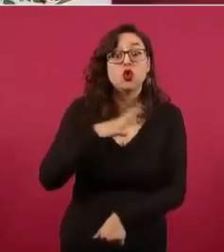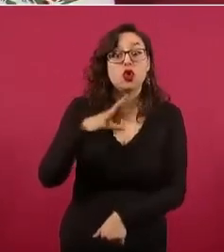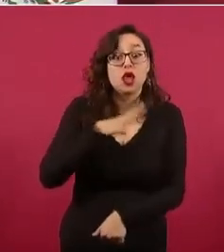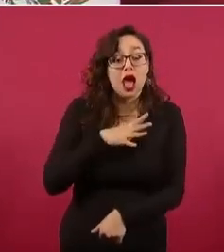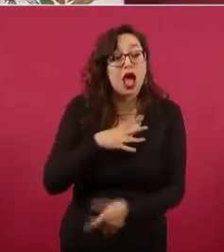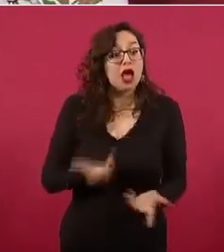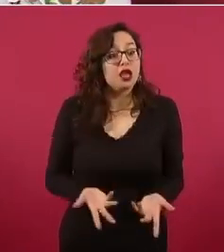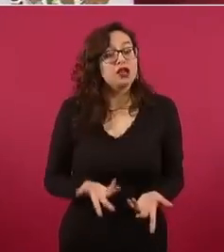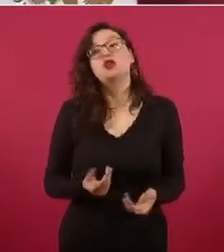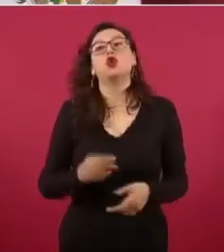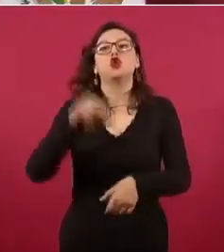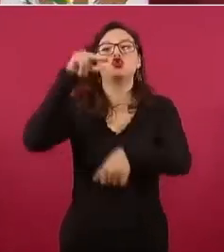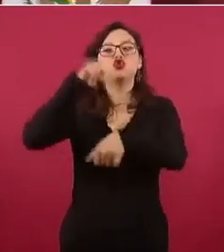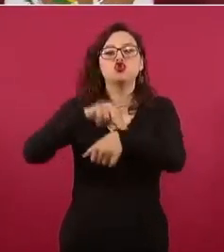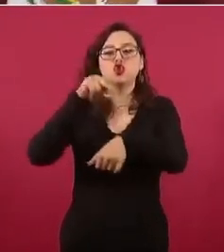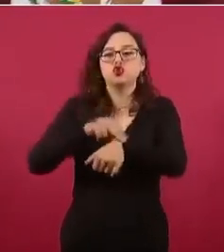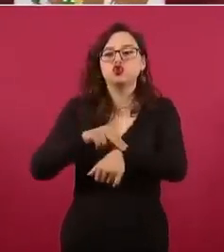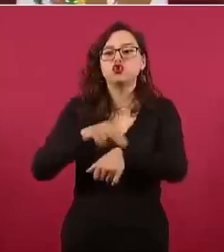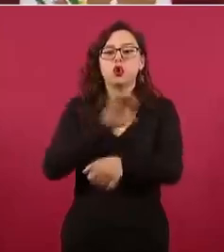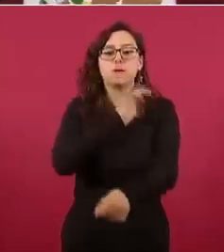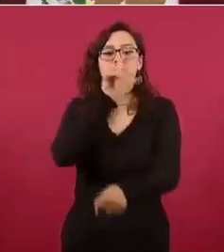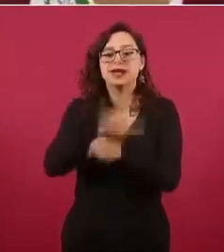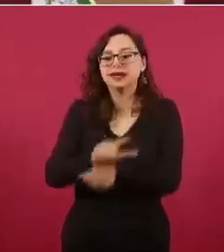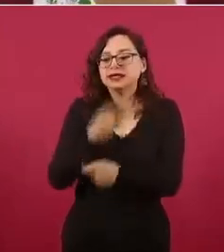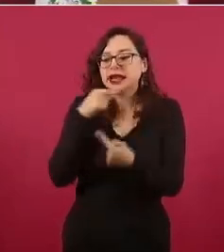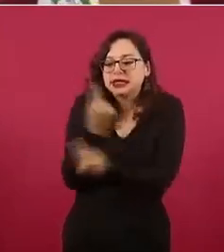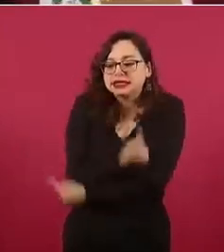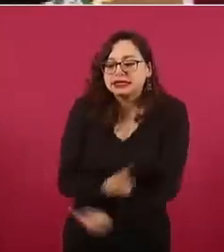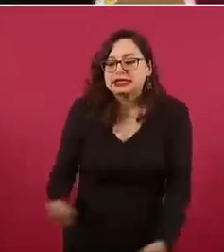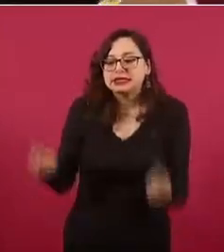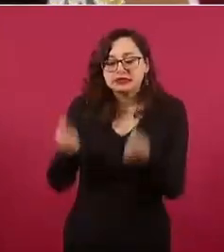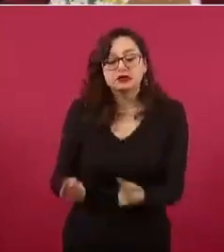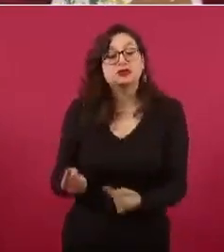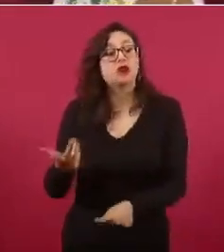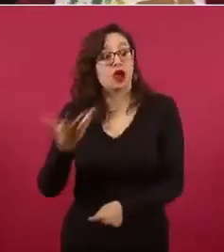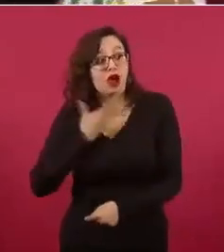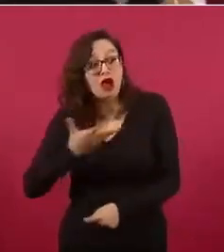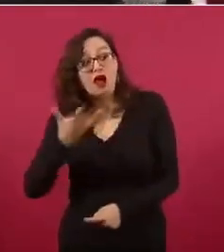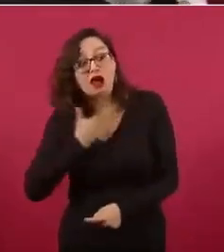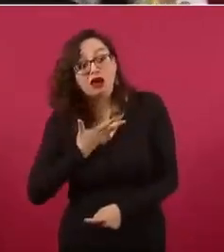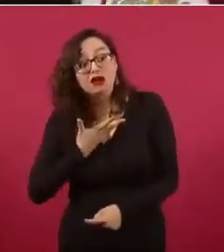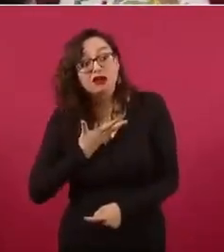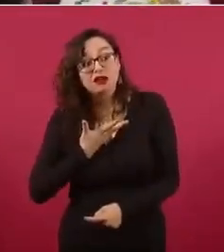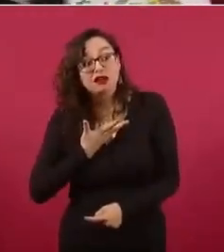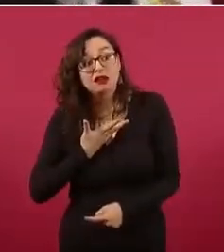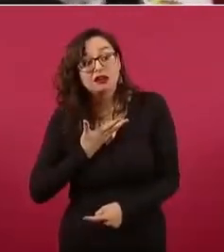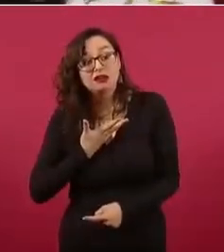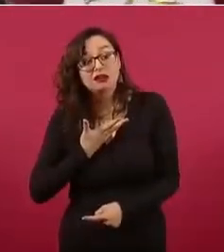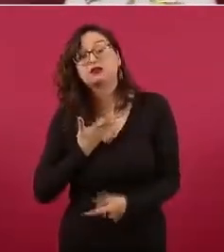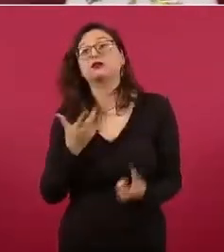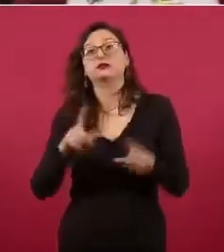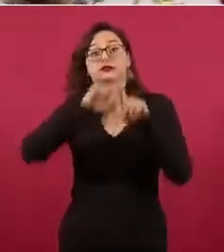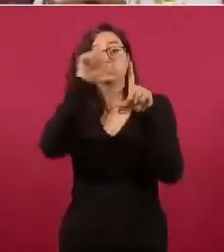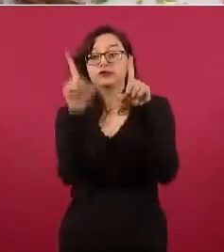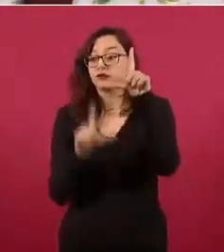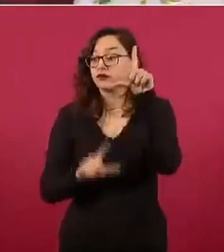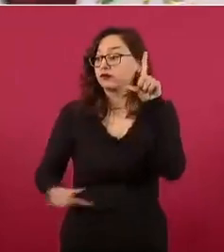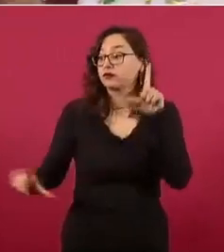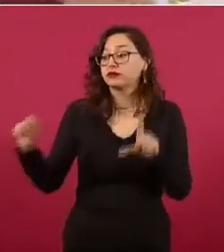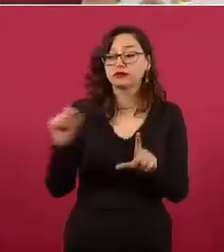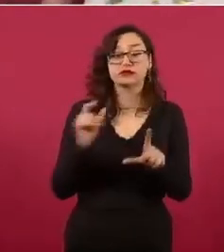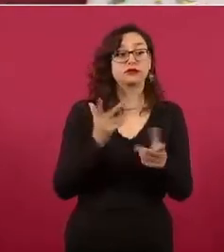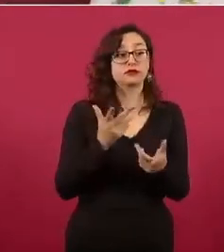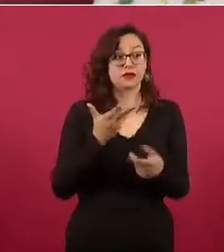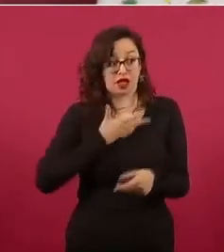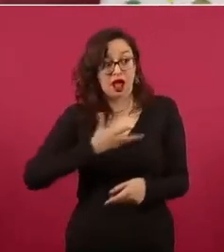pediatras para que tengamos pediatras en todos los hospitales